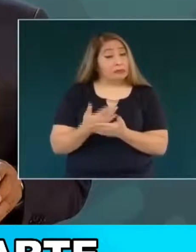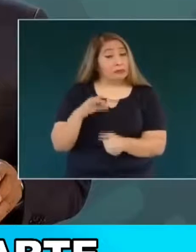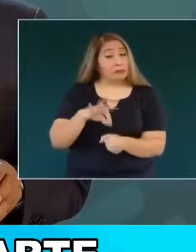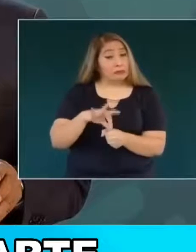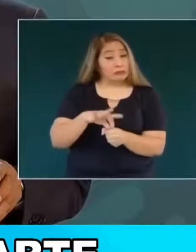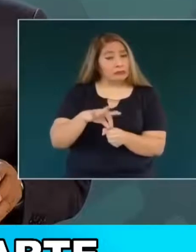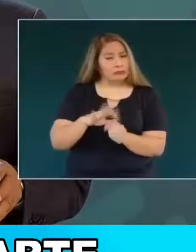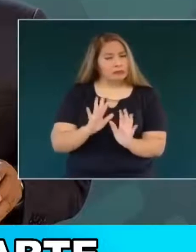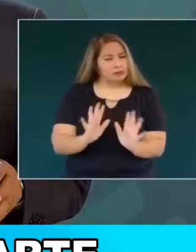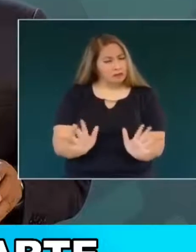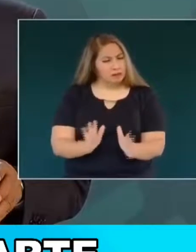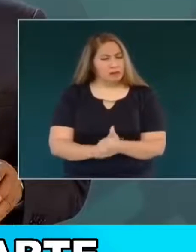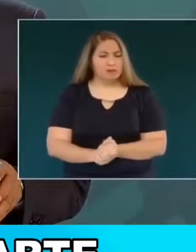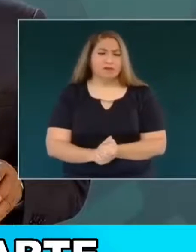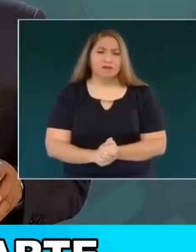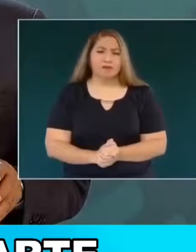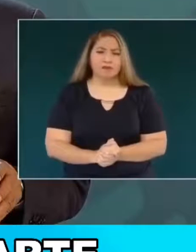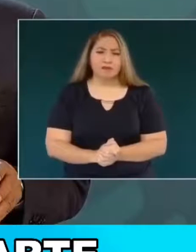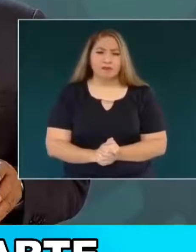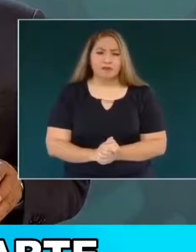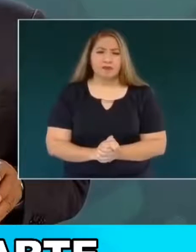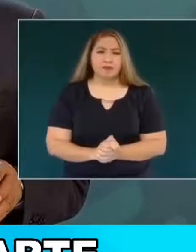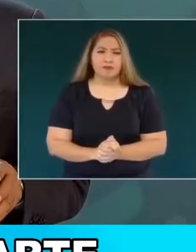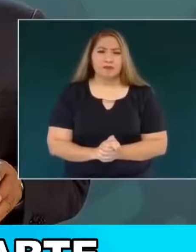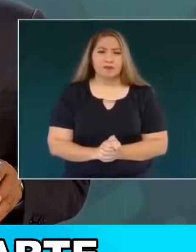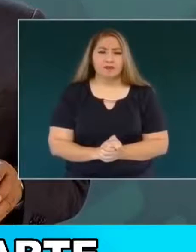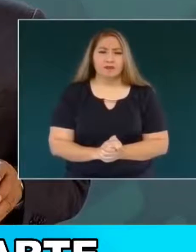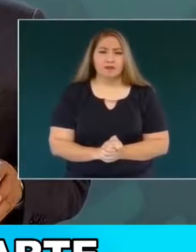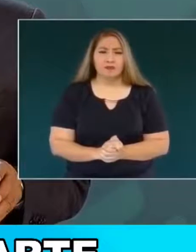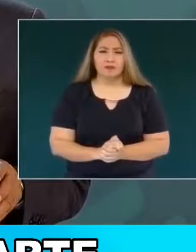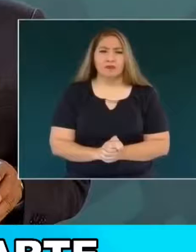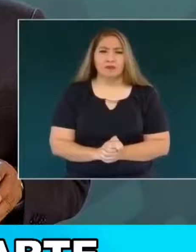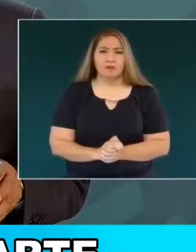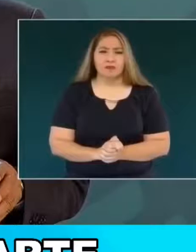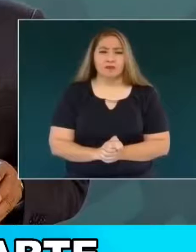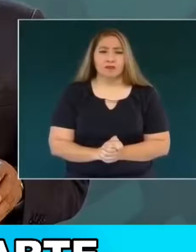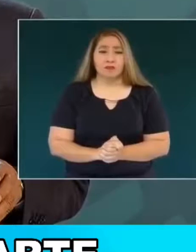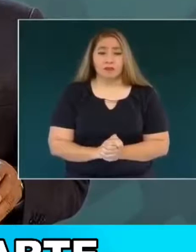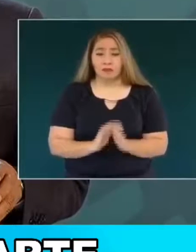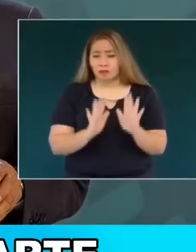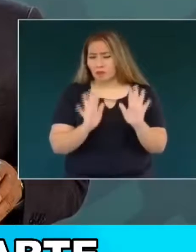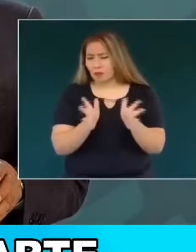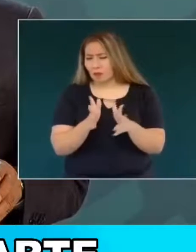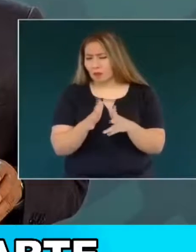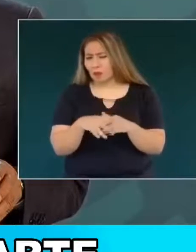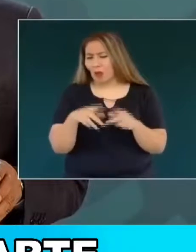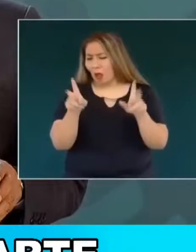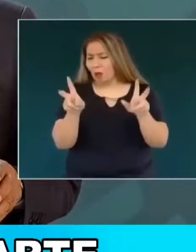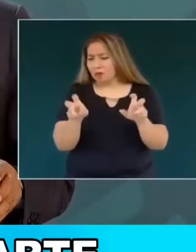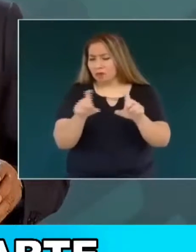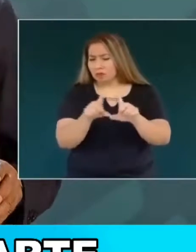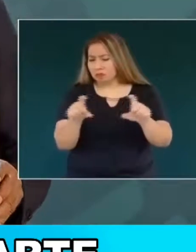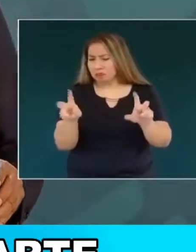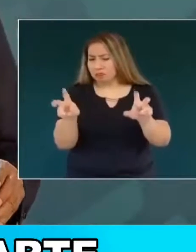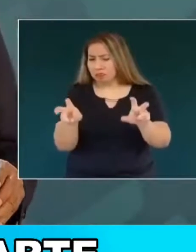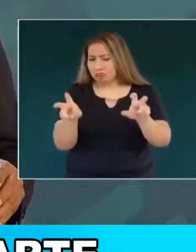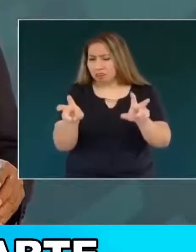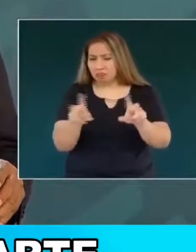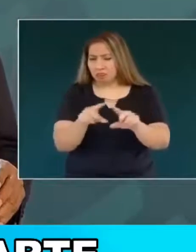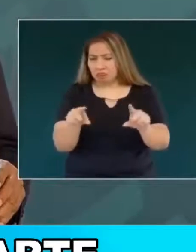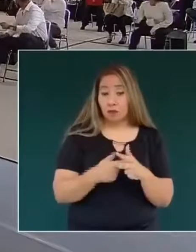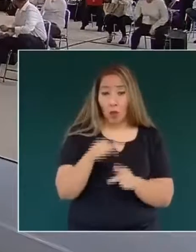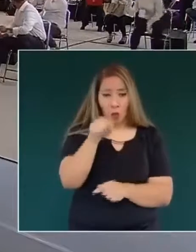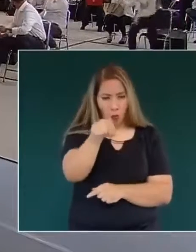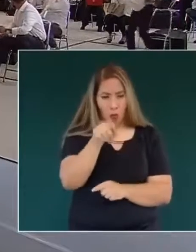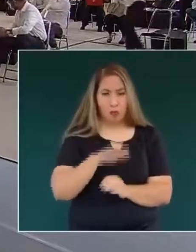hablar, ¿no? Así es que ya saben que él no se anda por las ramas. Vamos a ver lo que pasó ahí y ahorita regresamos para comentarlo aquí en Espinosa Noticias